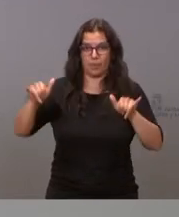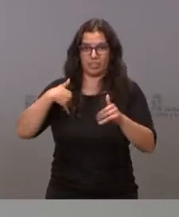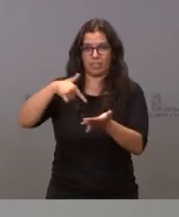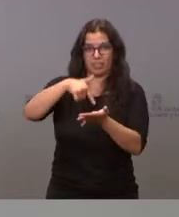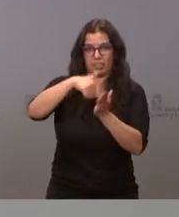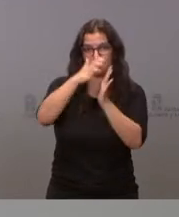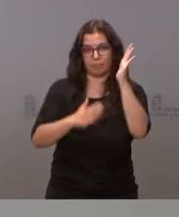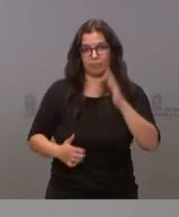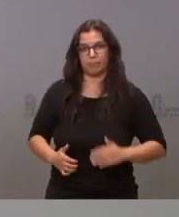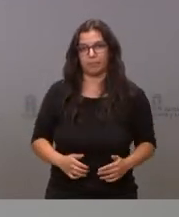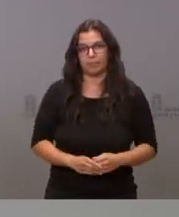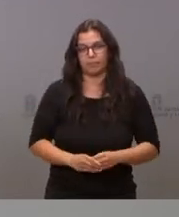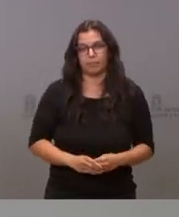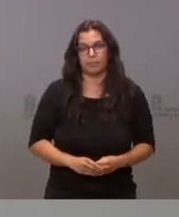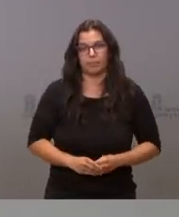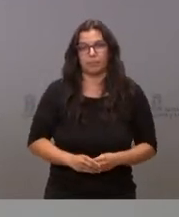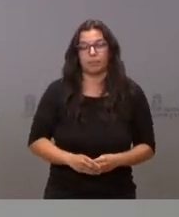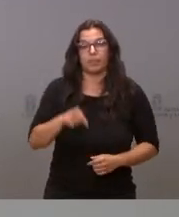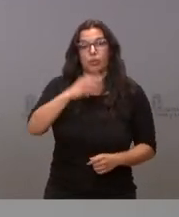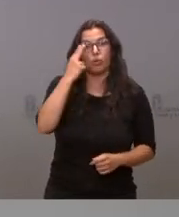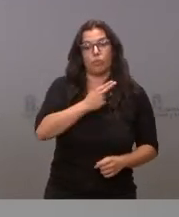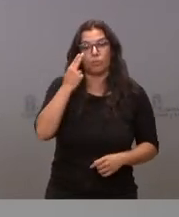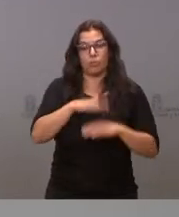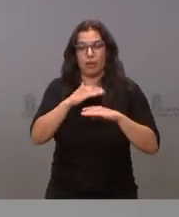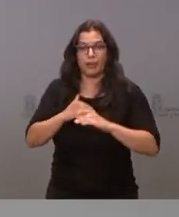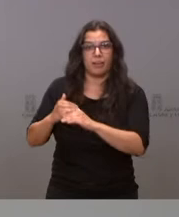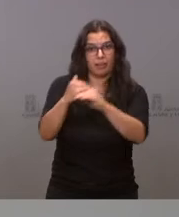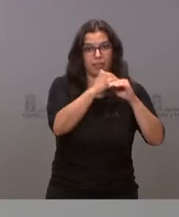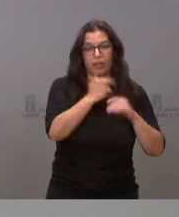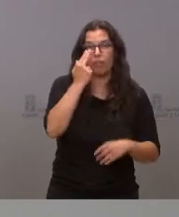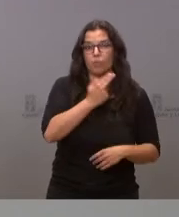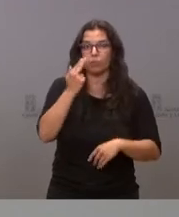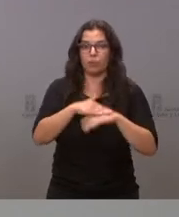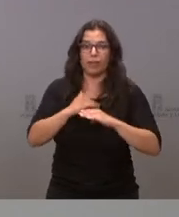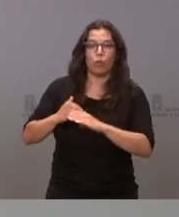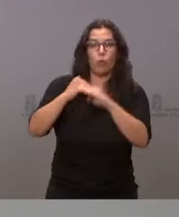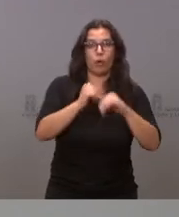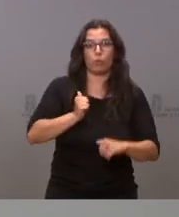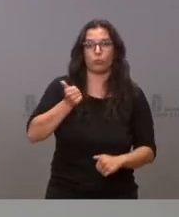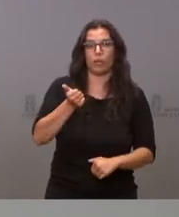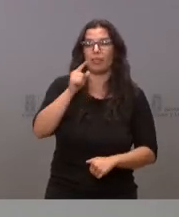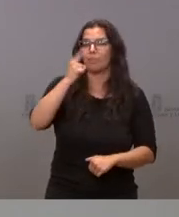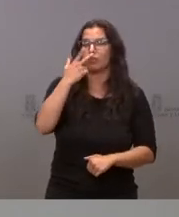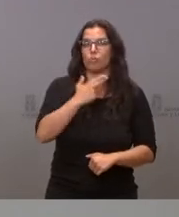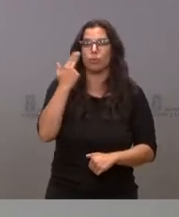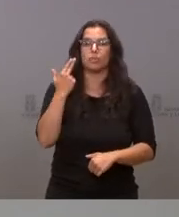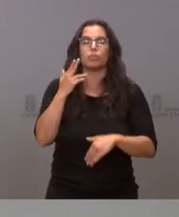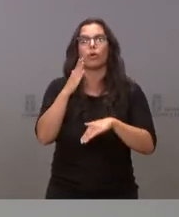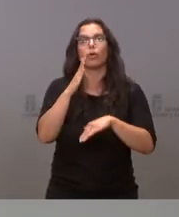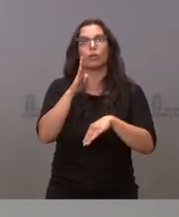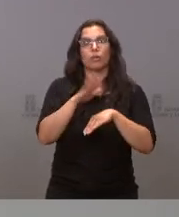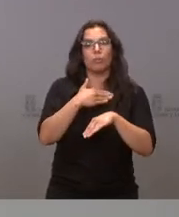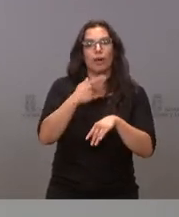de las tasas. Este es un compromiso con la equidad, compromiso con la igualdad de oportunidades y, sobre todo, compromiso con la retención